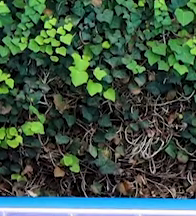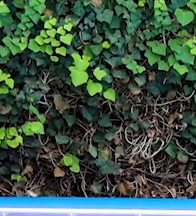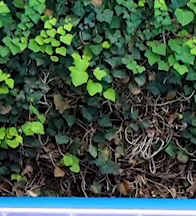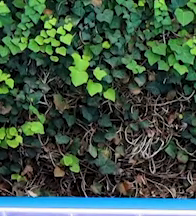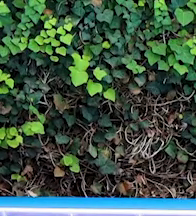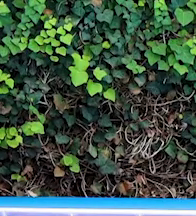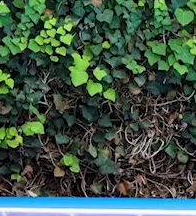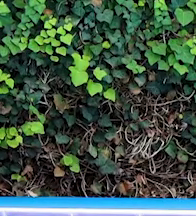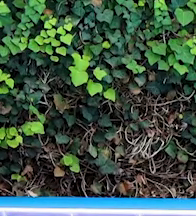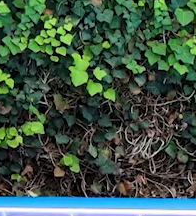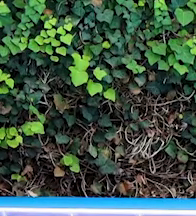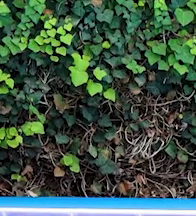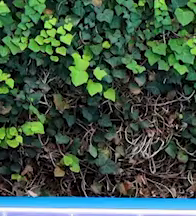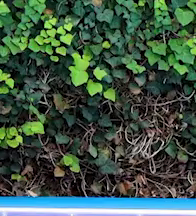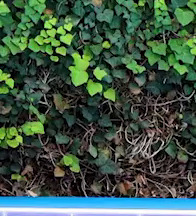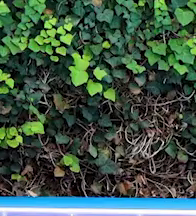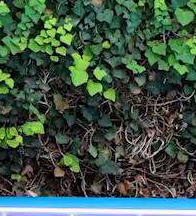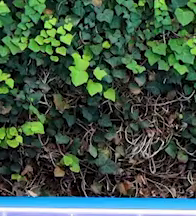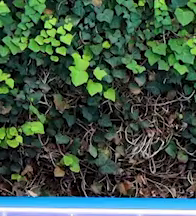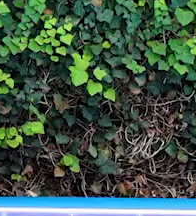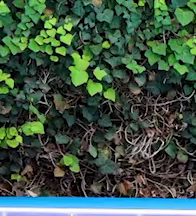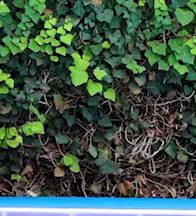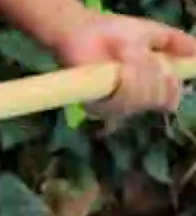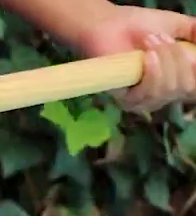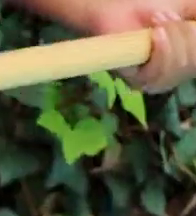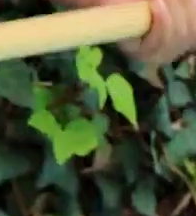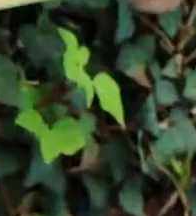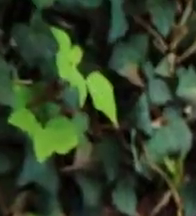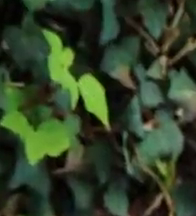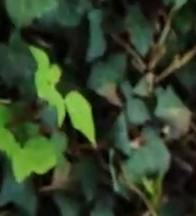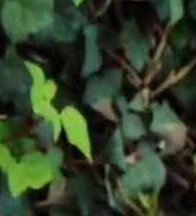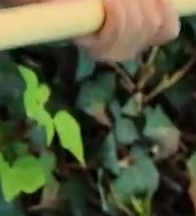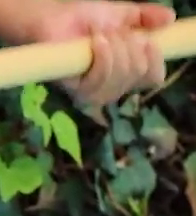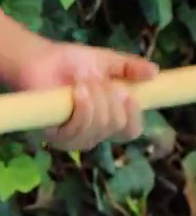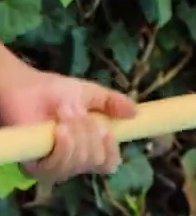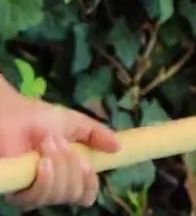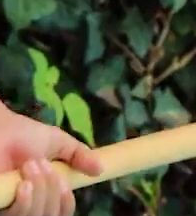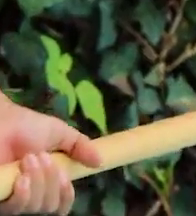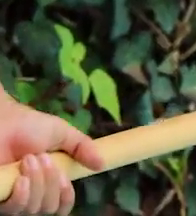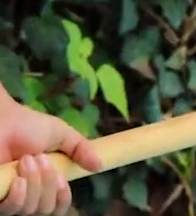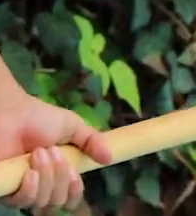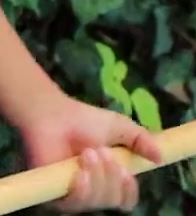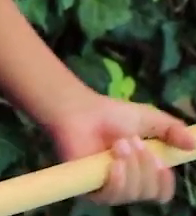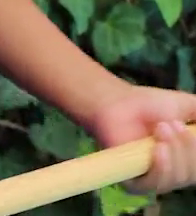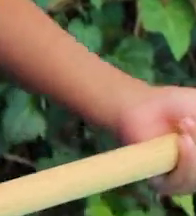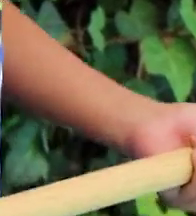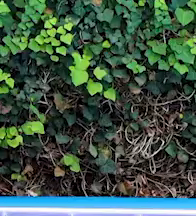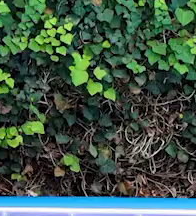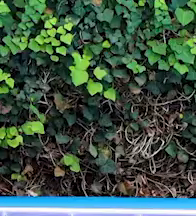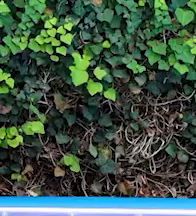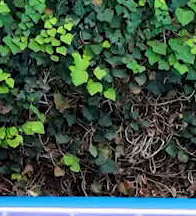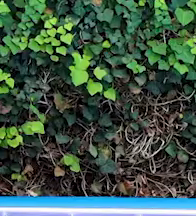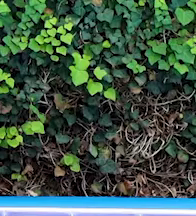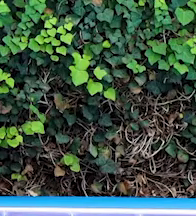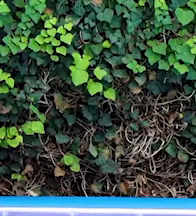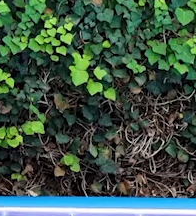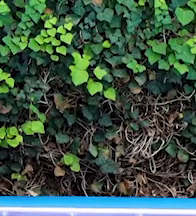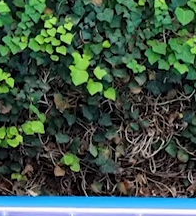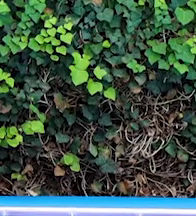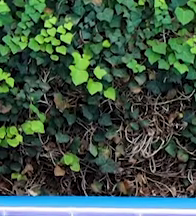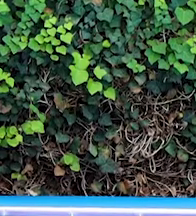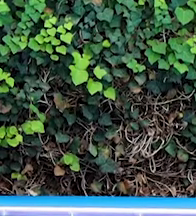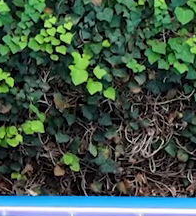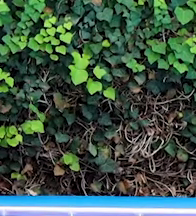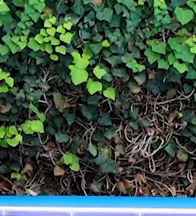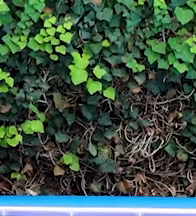Extendemos. Flexionamos. Extendemos. Flexionamos. Tres más. ahí. 90 grados.